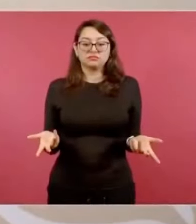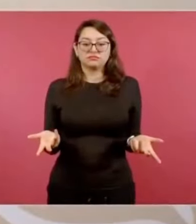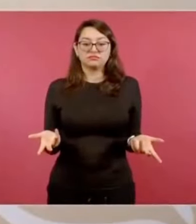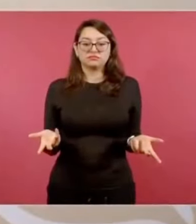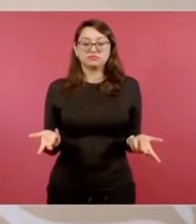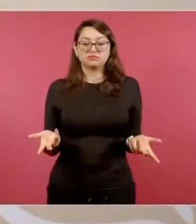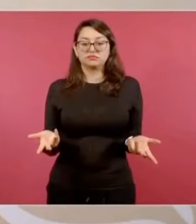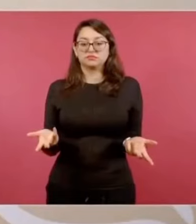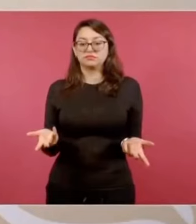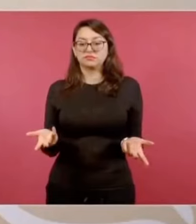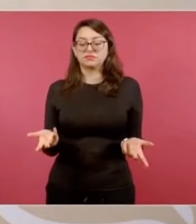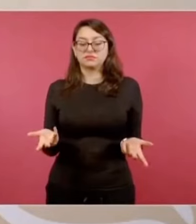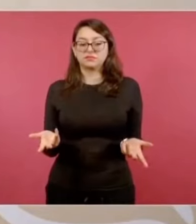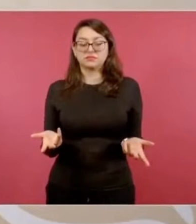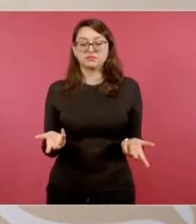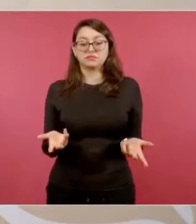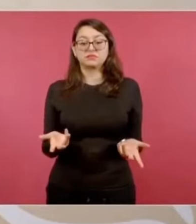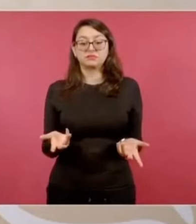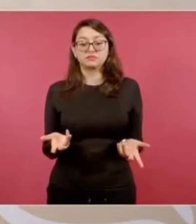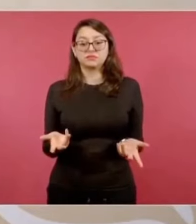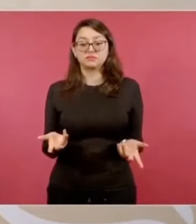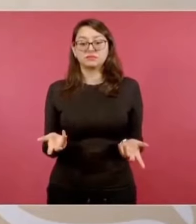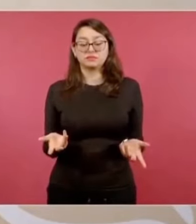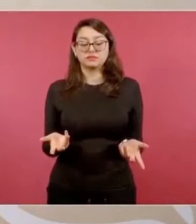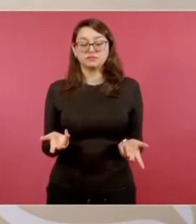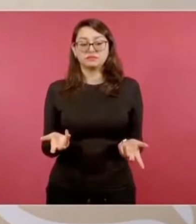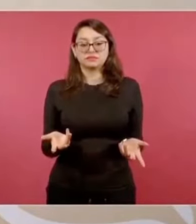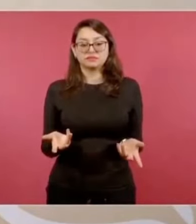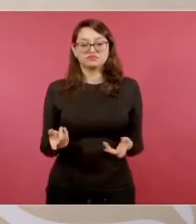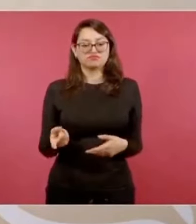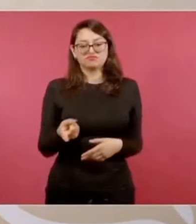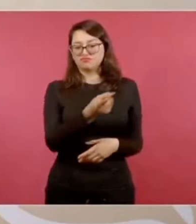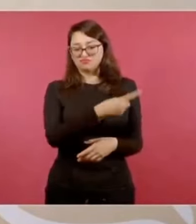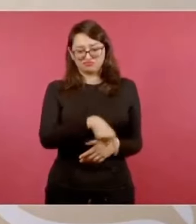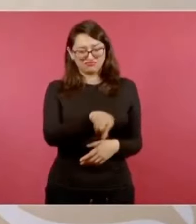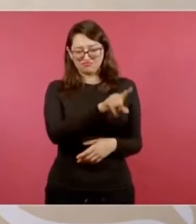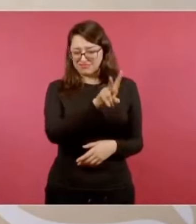muy mal,